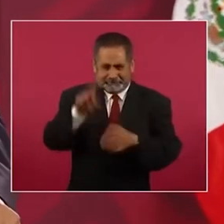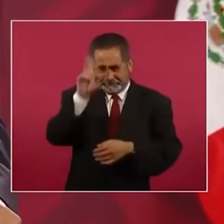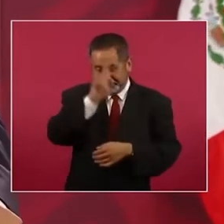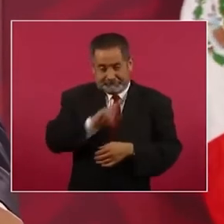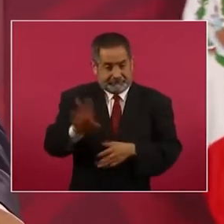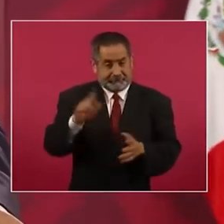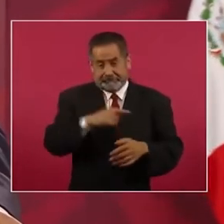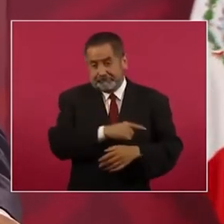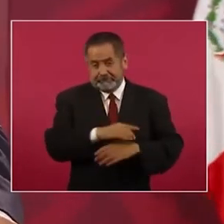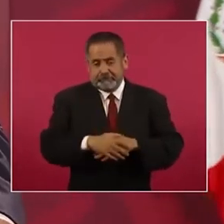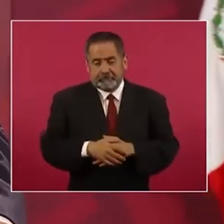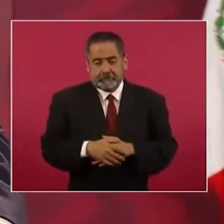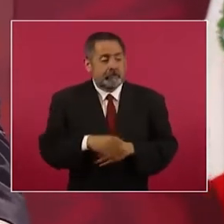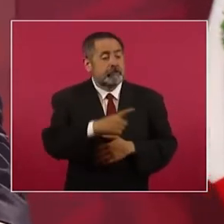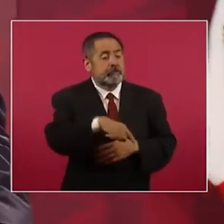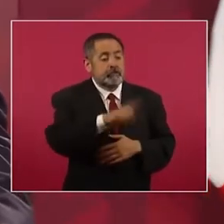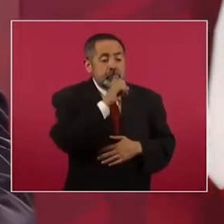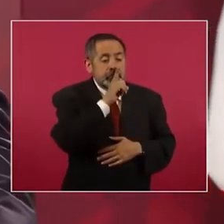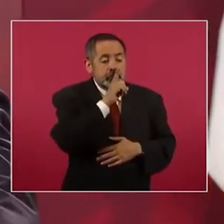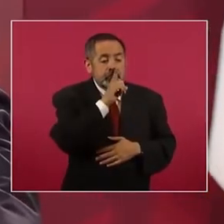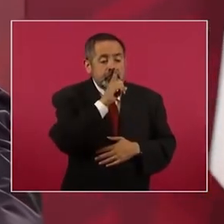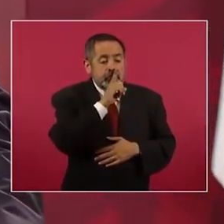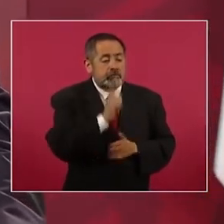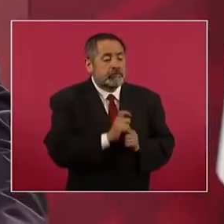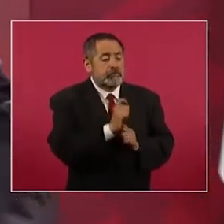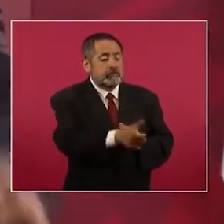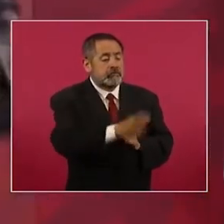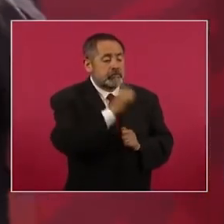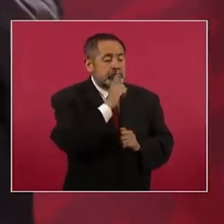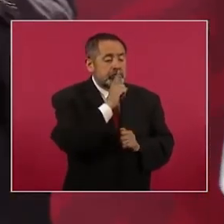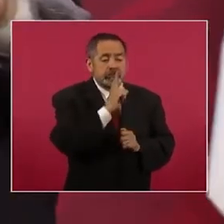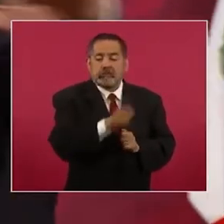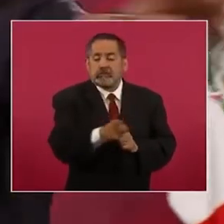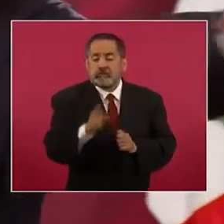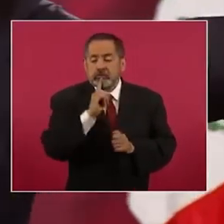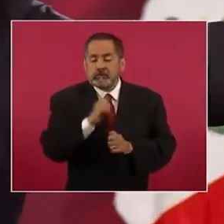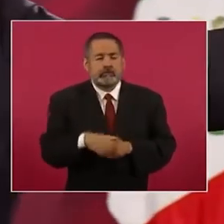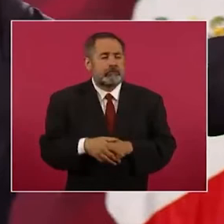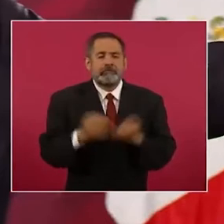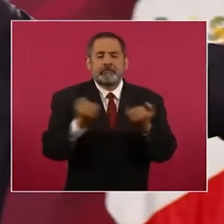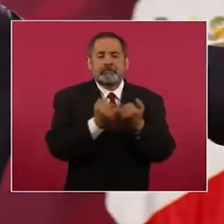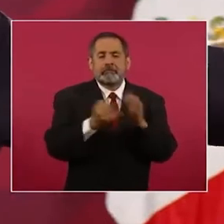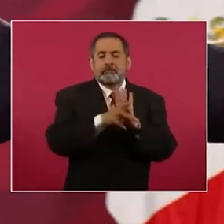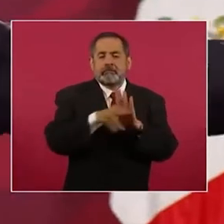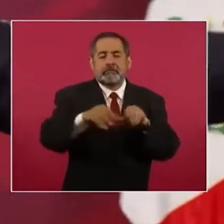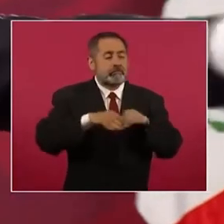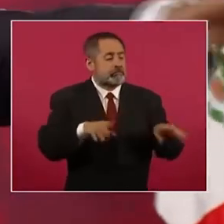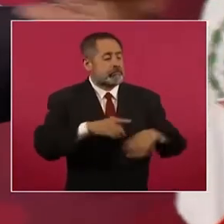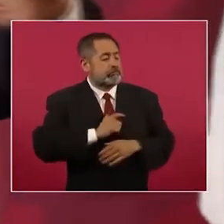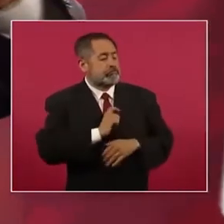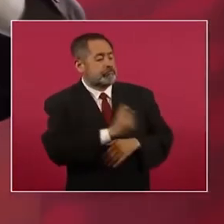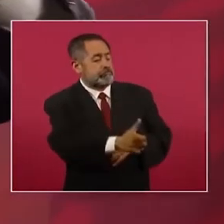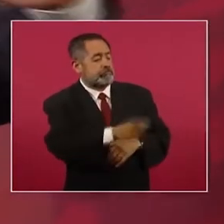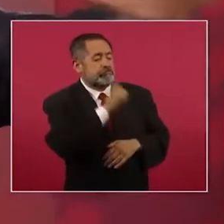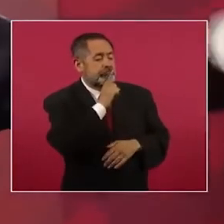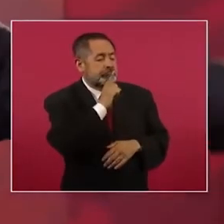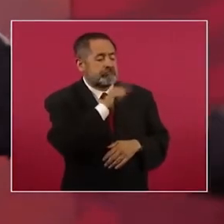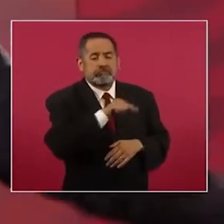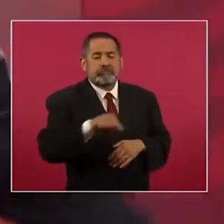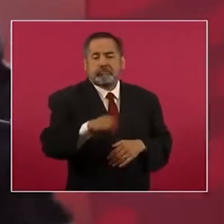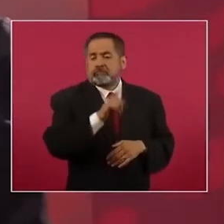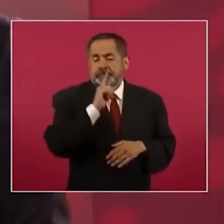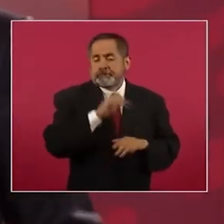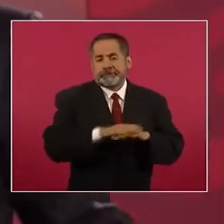se callaran y lo mismo con los medios de información con la mayoría